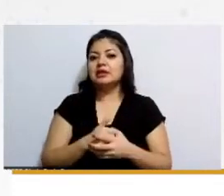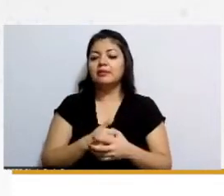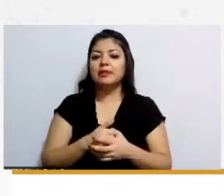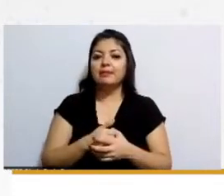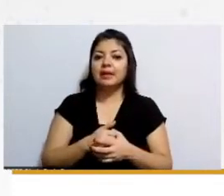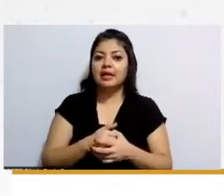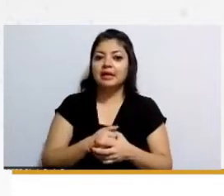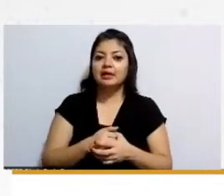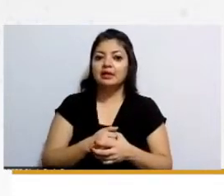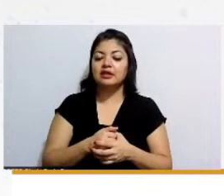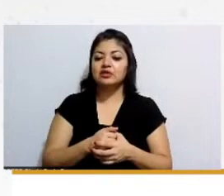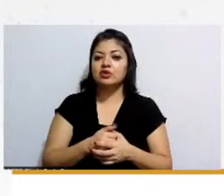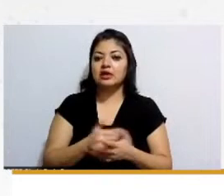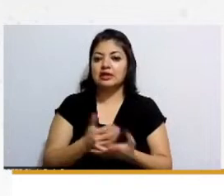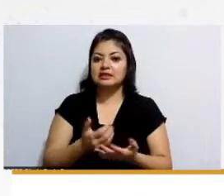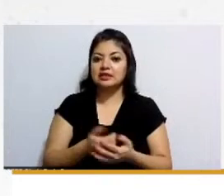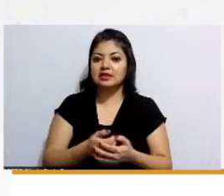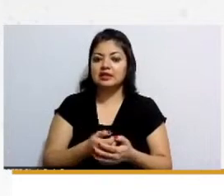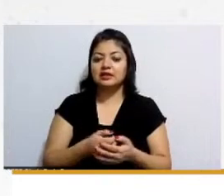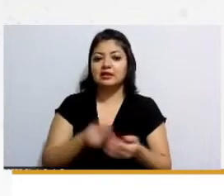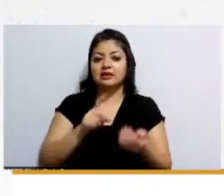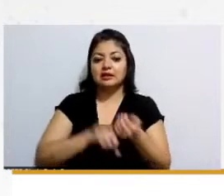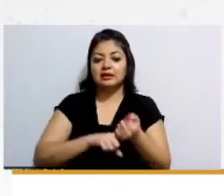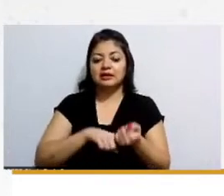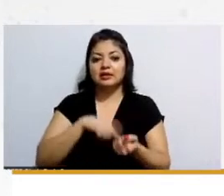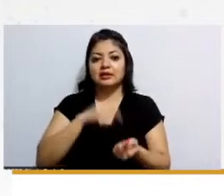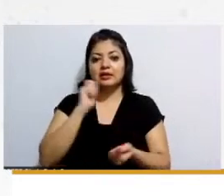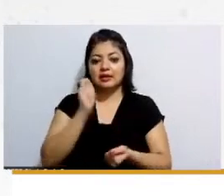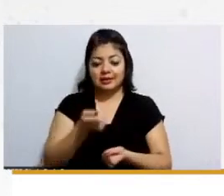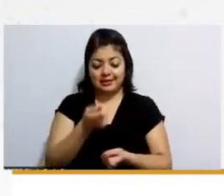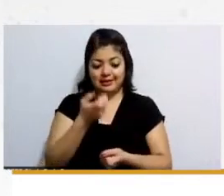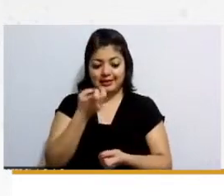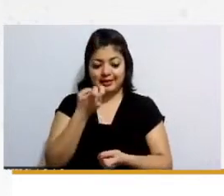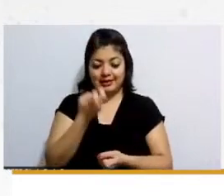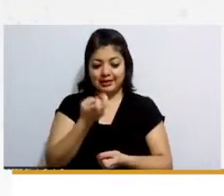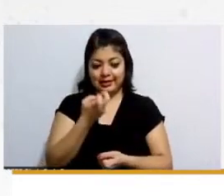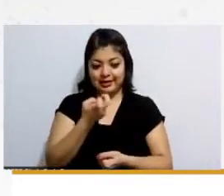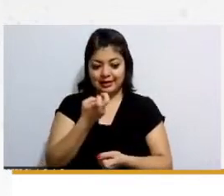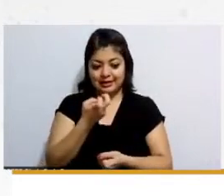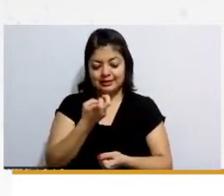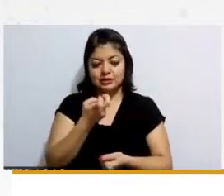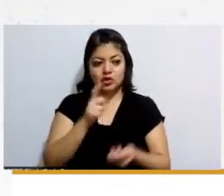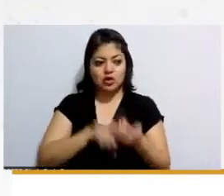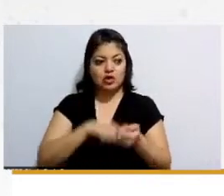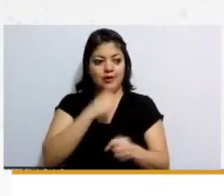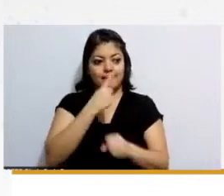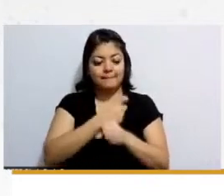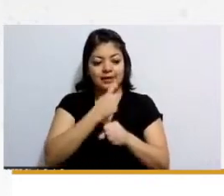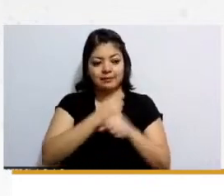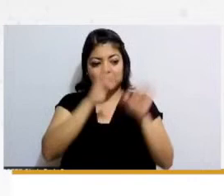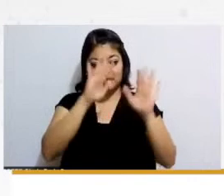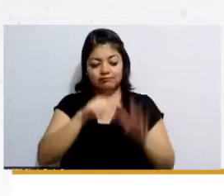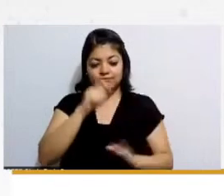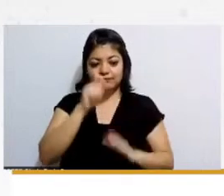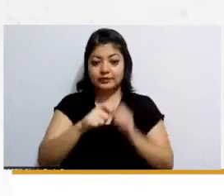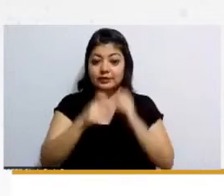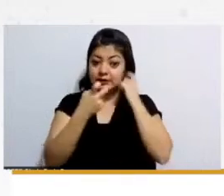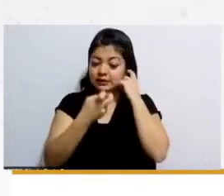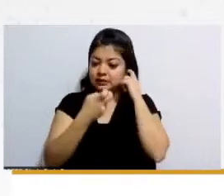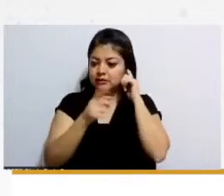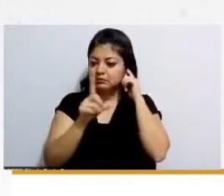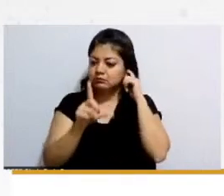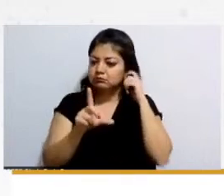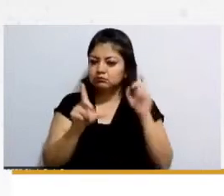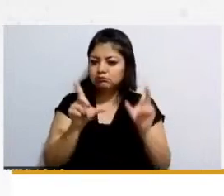resumí así de manera cortita el primer el primer este la primera sentencia así fue de manera cortita